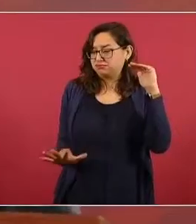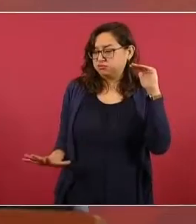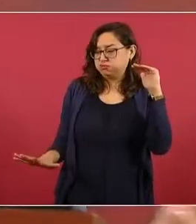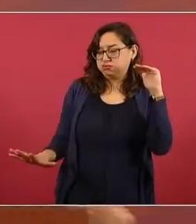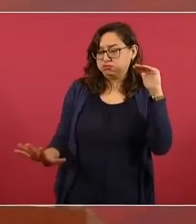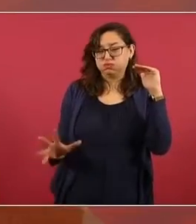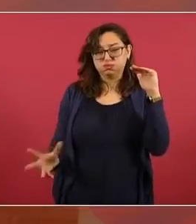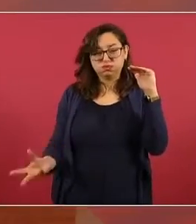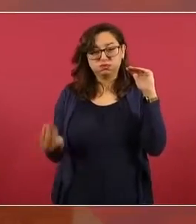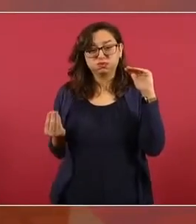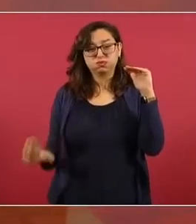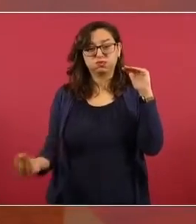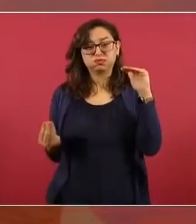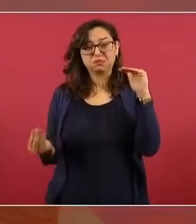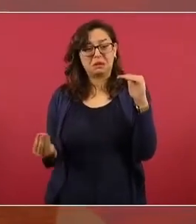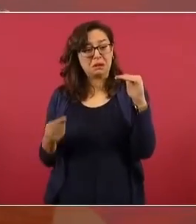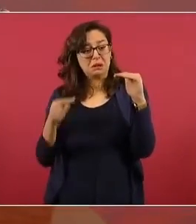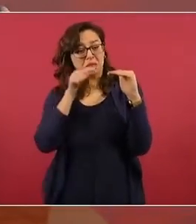muy pocos.